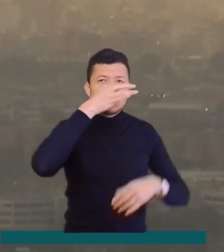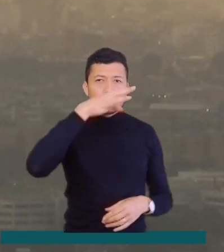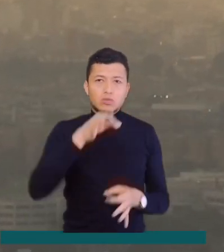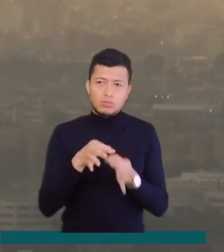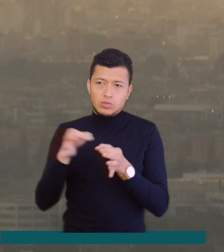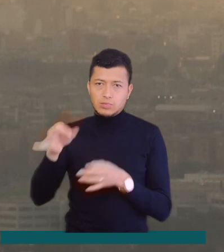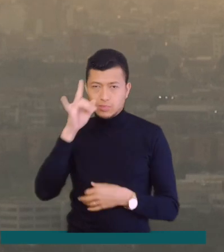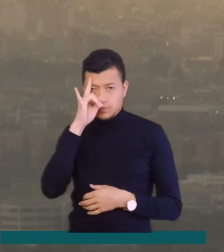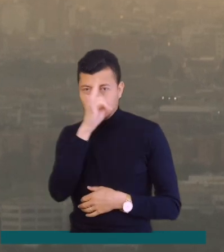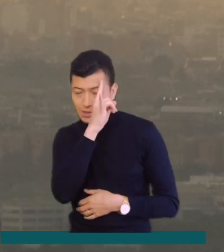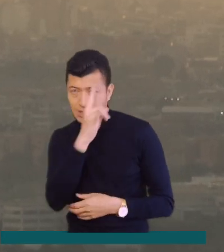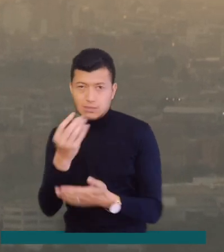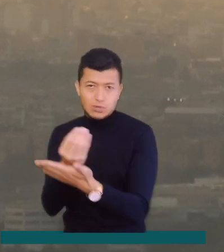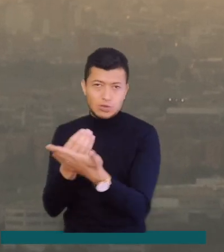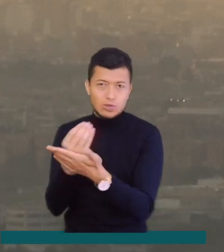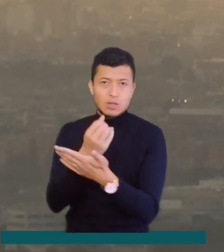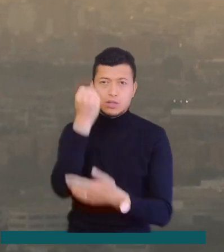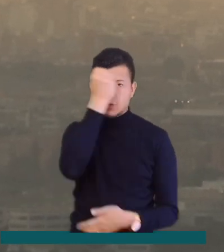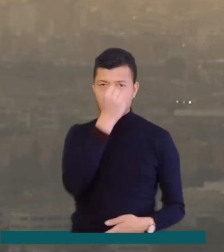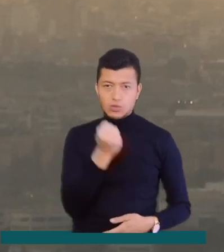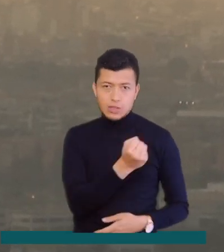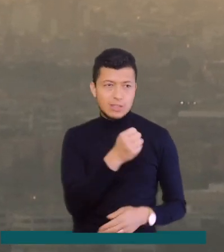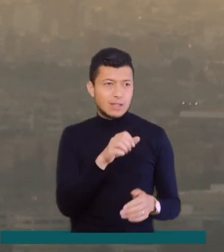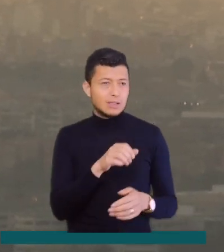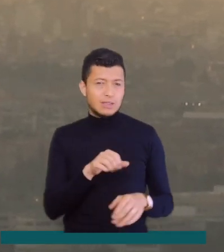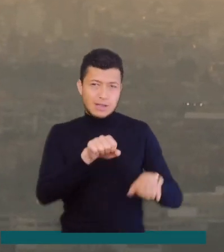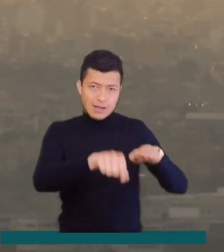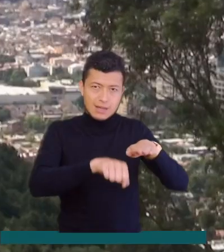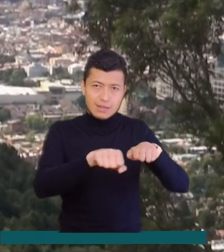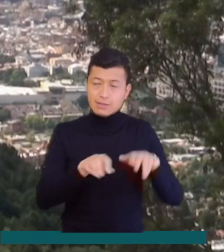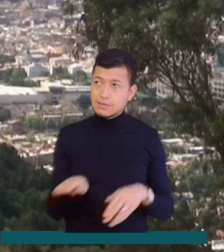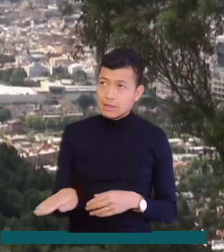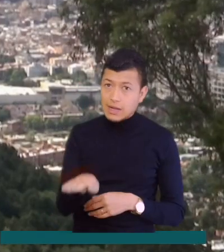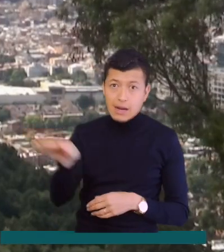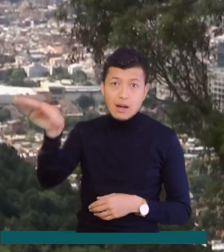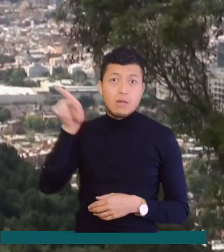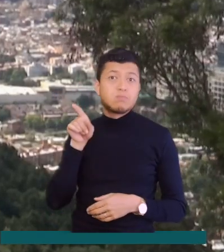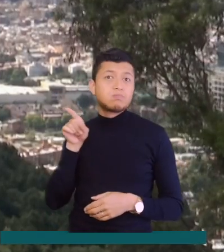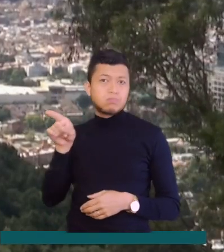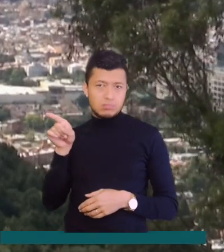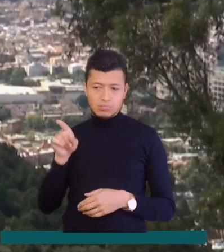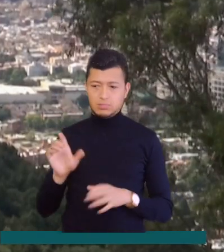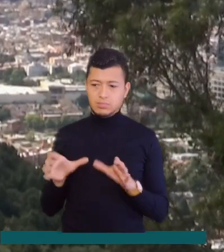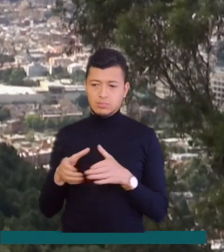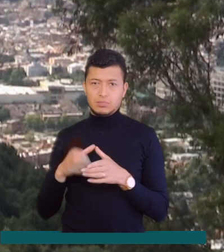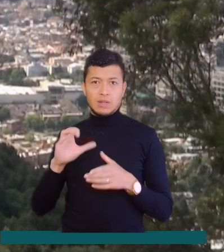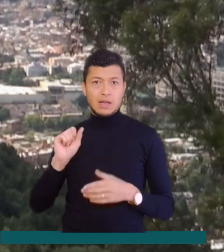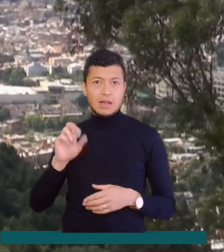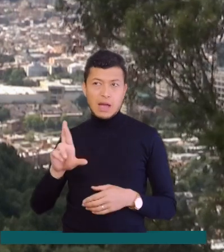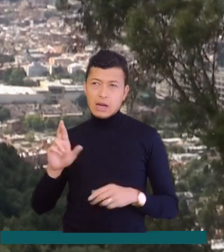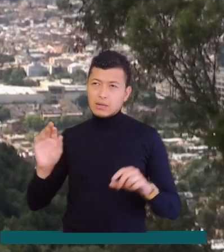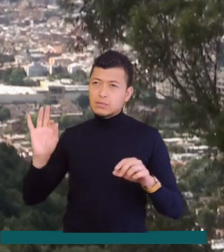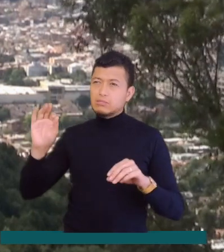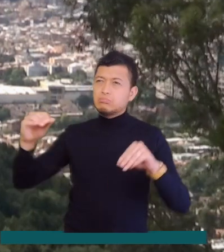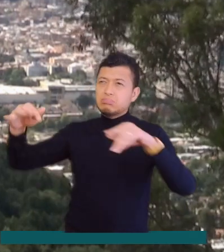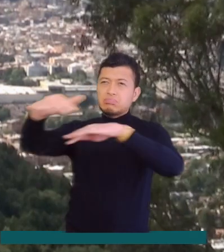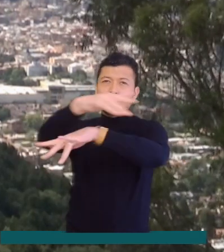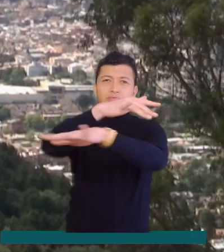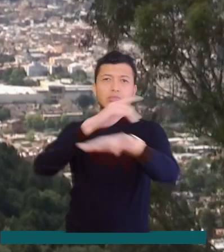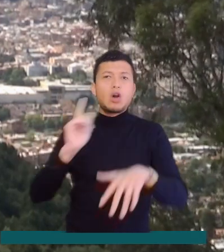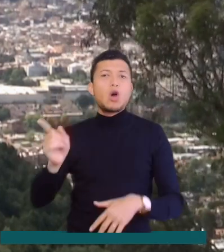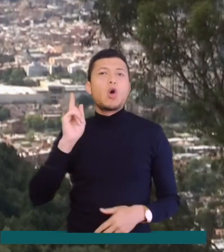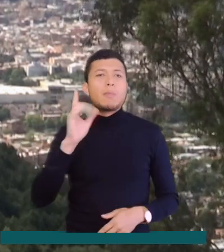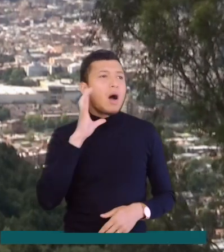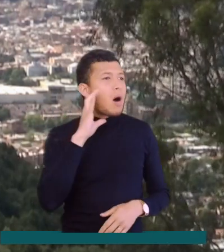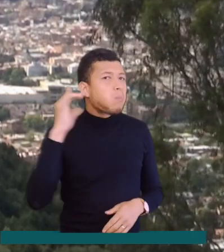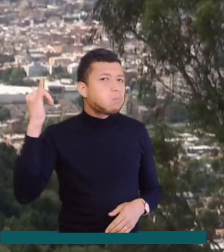municipios de Madrid, Mosquera, Soacha, Cajicá y La Calera se deriva según la Corporación Autónoma Regional de los incendios